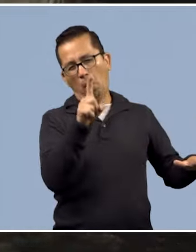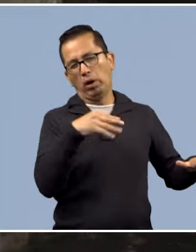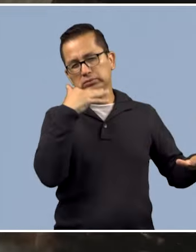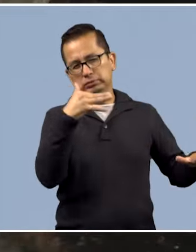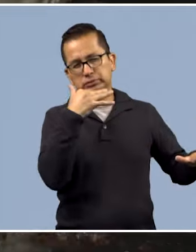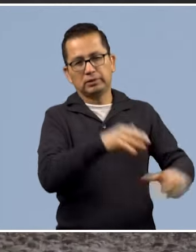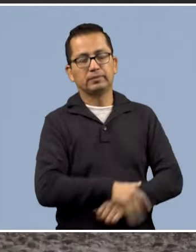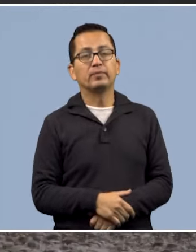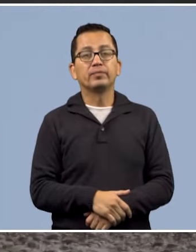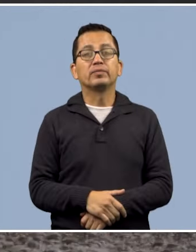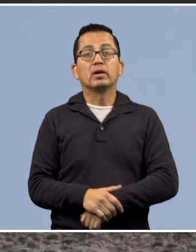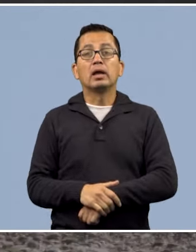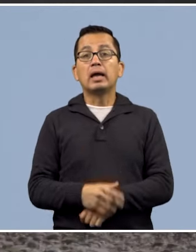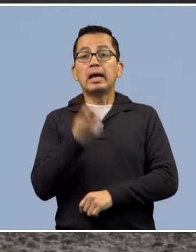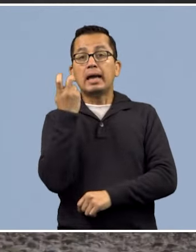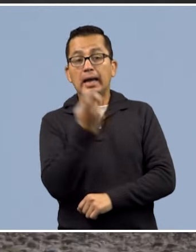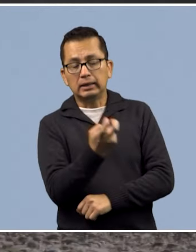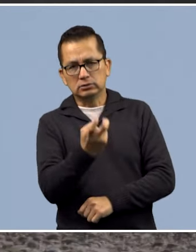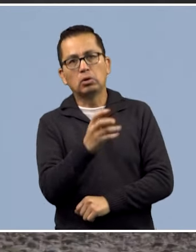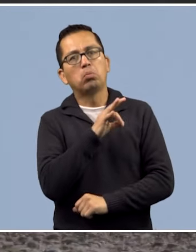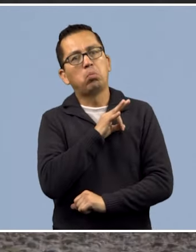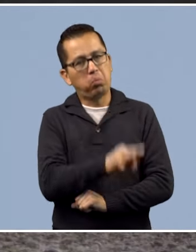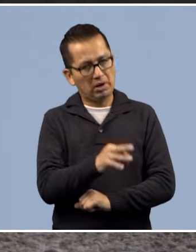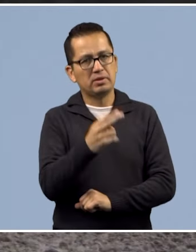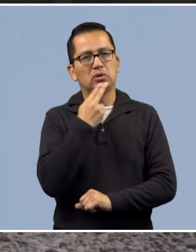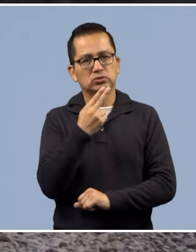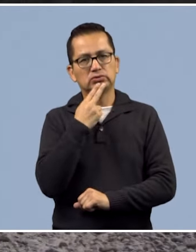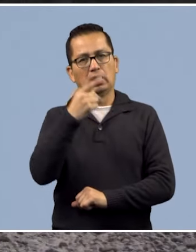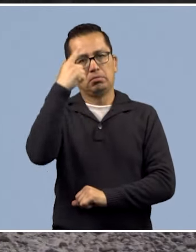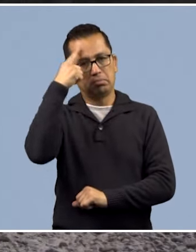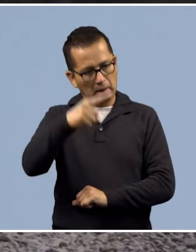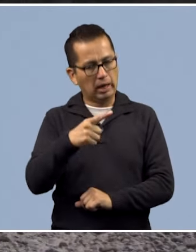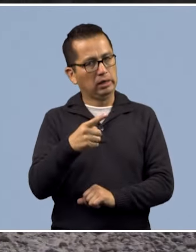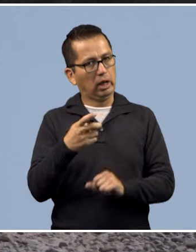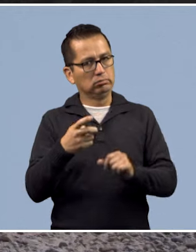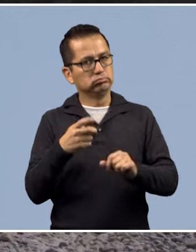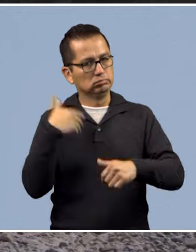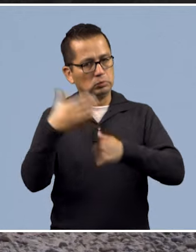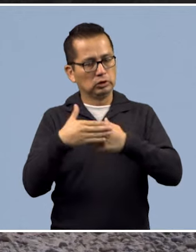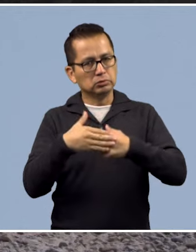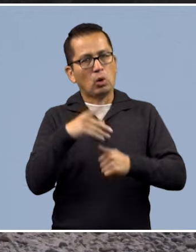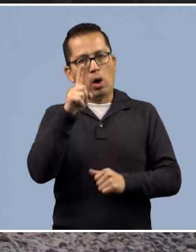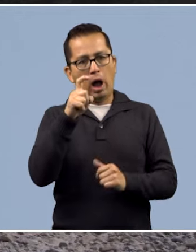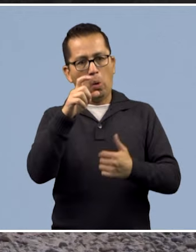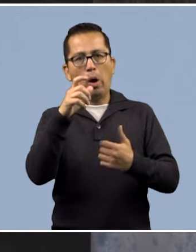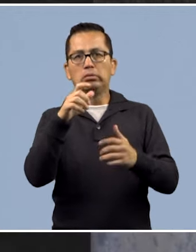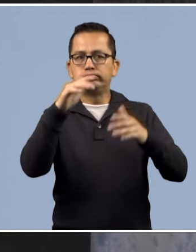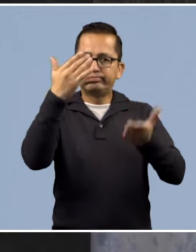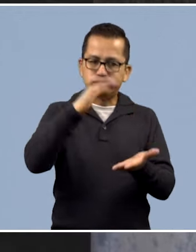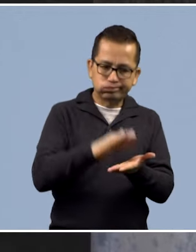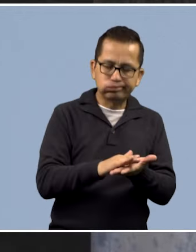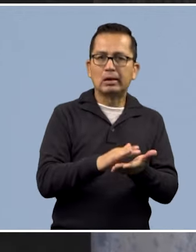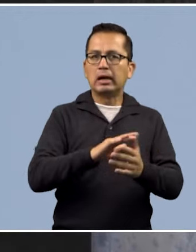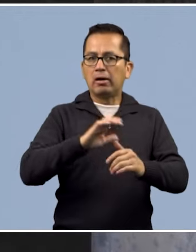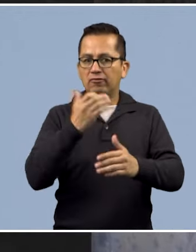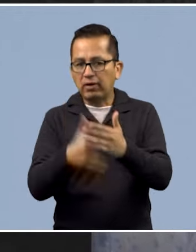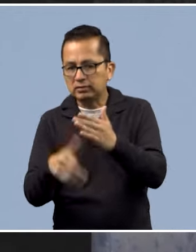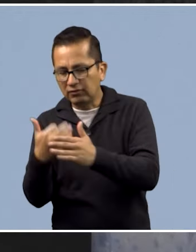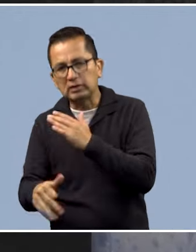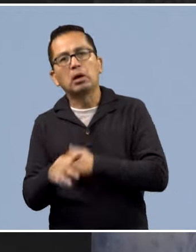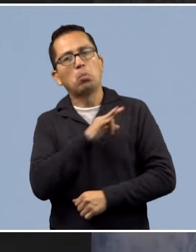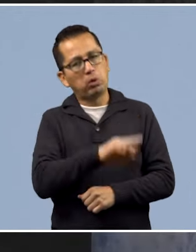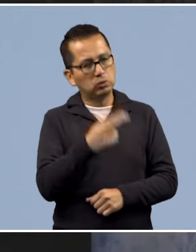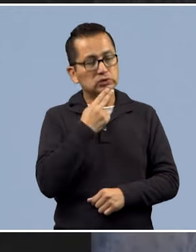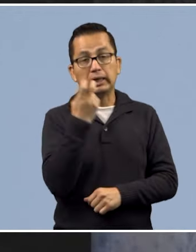palabras del especialista, esto podría ser una de las implementaciones más importantes para combatir el problema del desabasto de agua